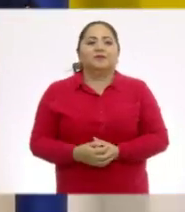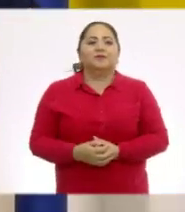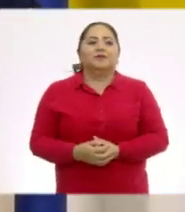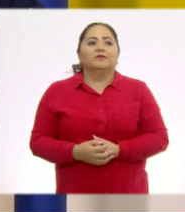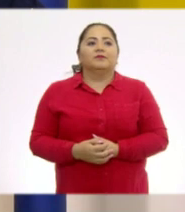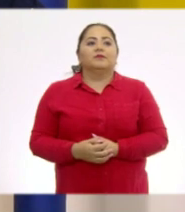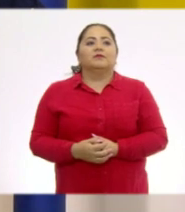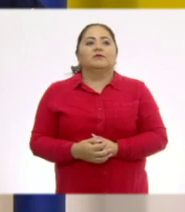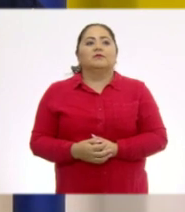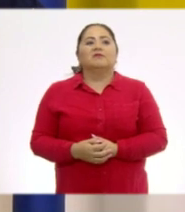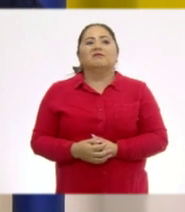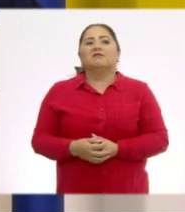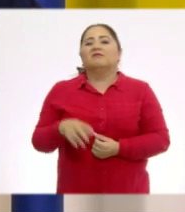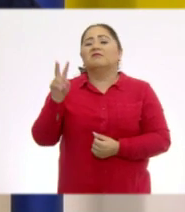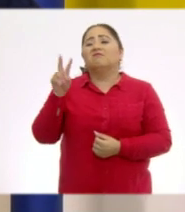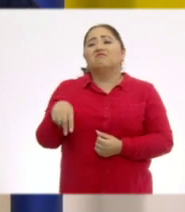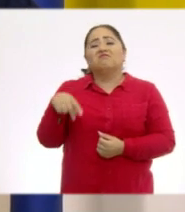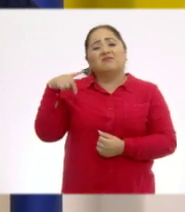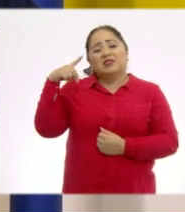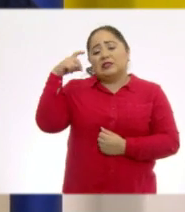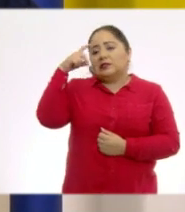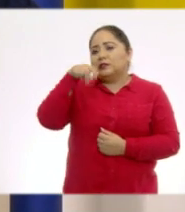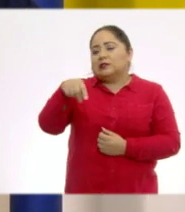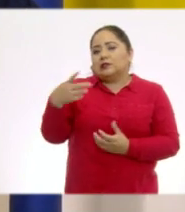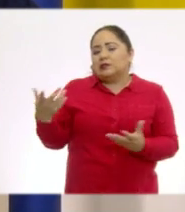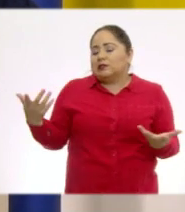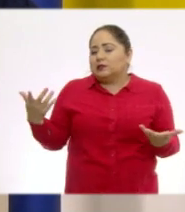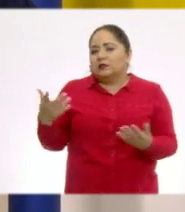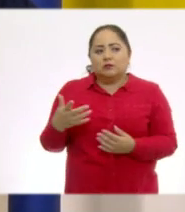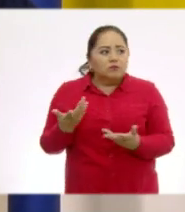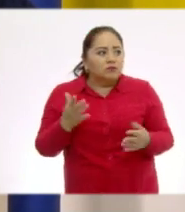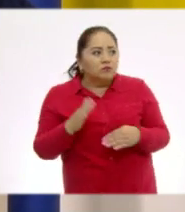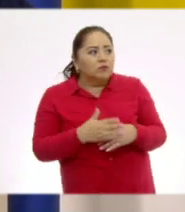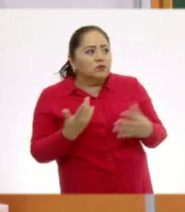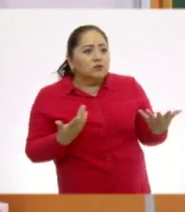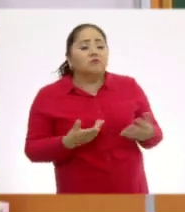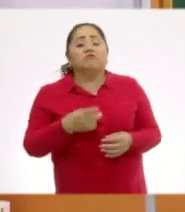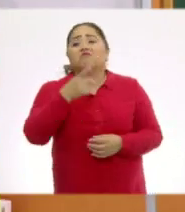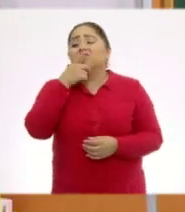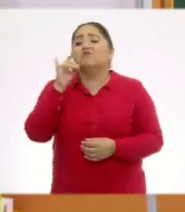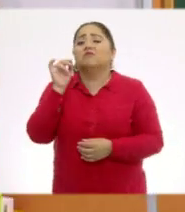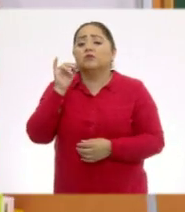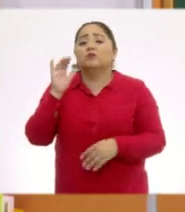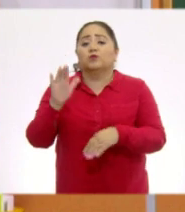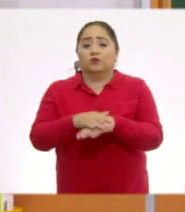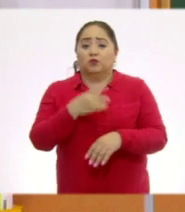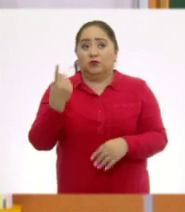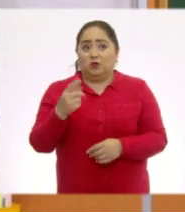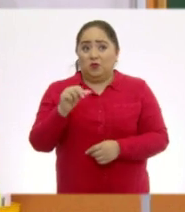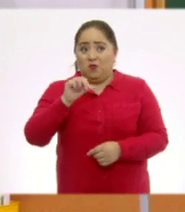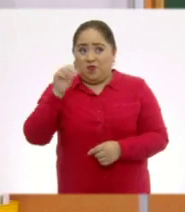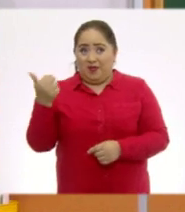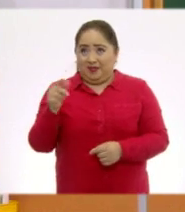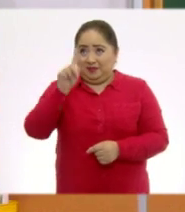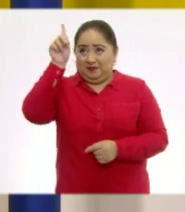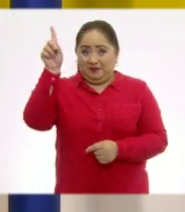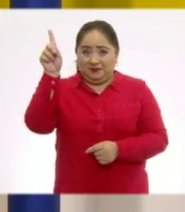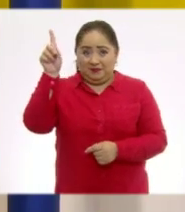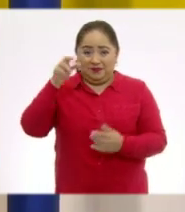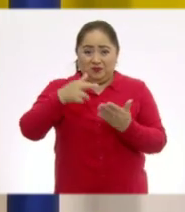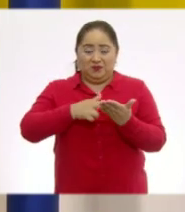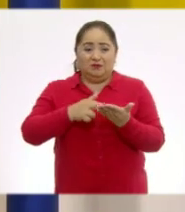sigue? Es que aquí ya se complica. Ay, no. No me diga, maestra. Sí, porque la siguiente figura